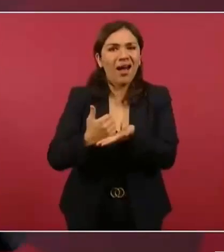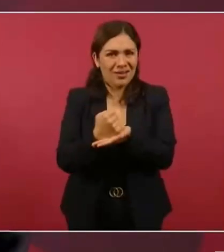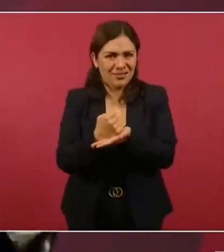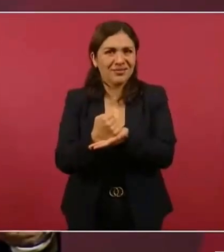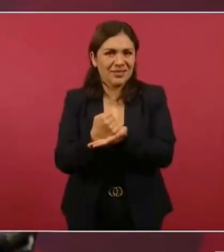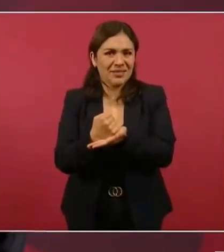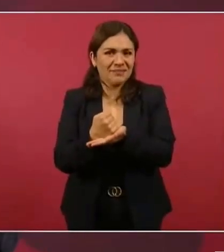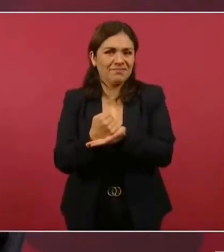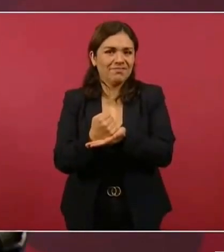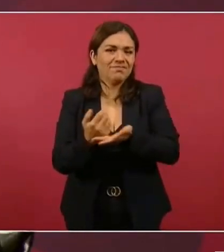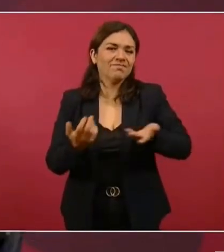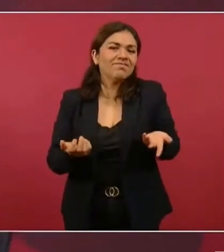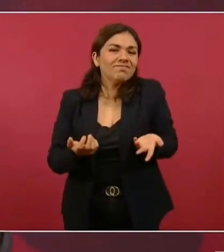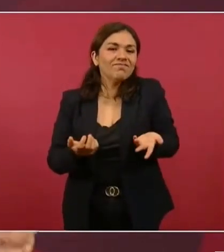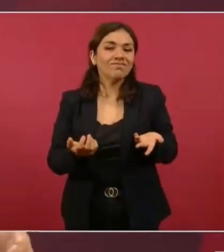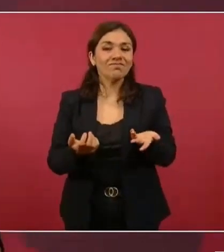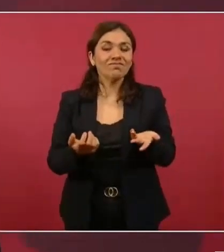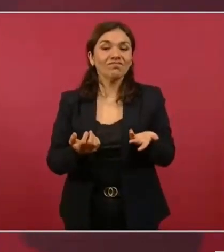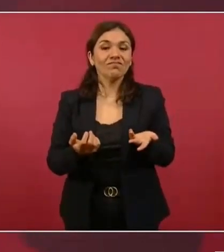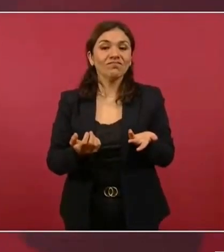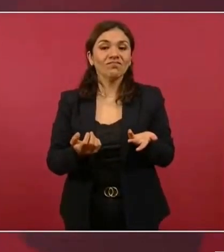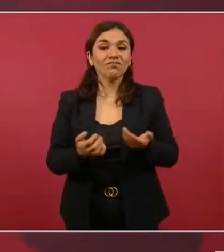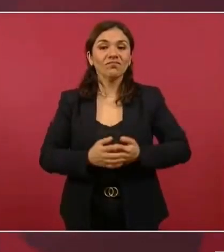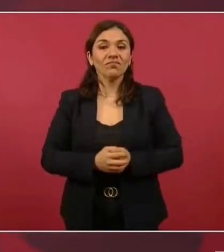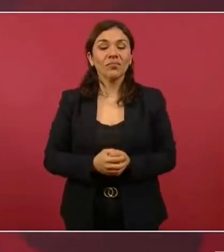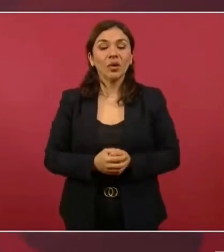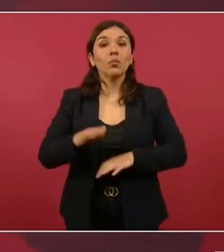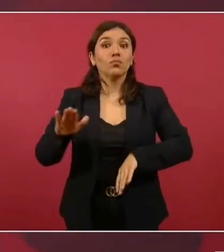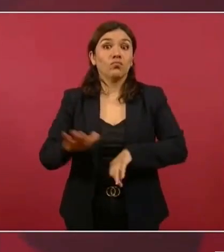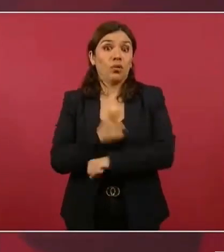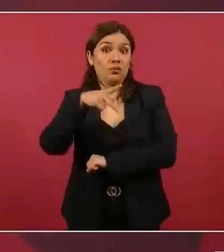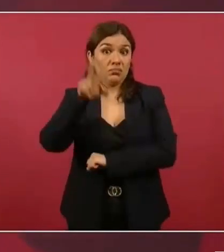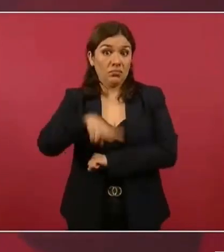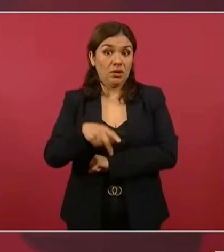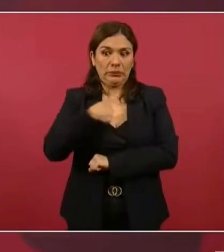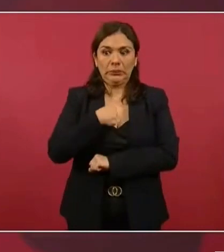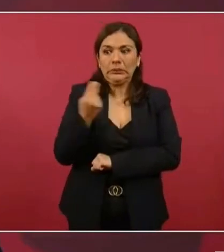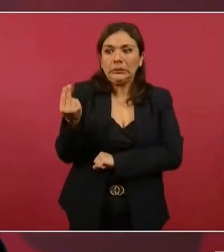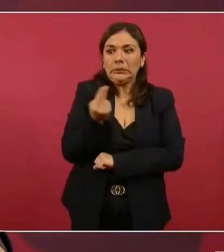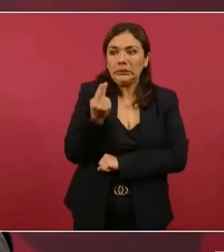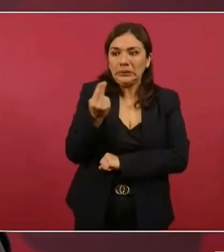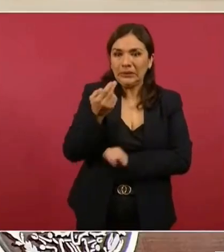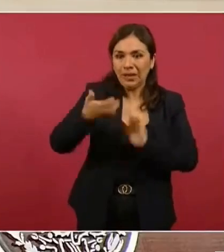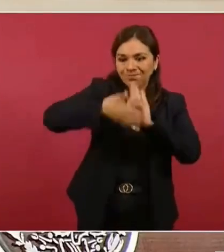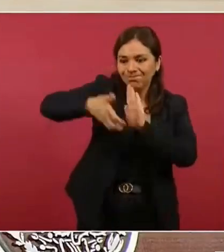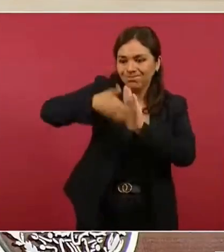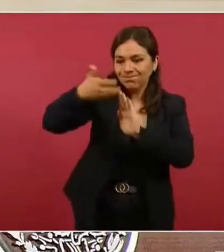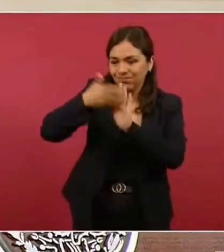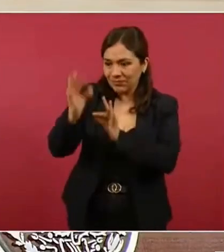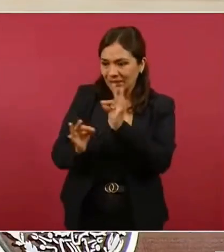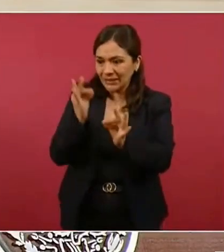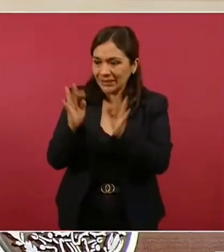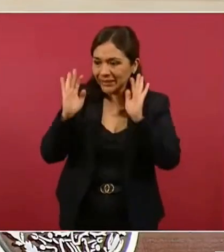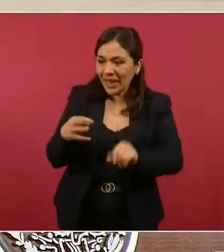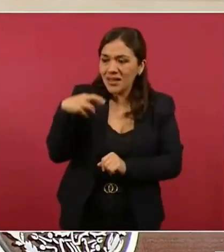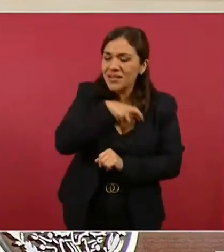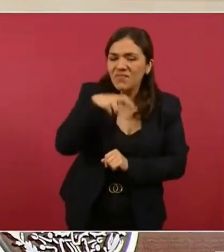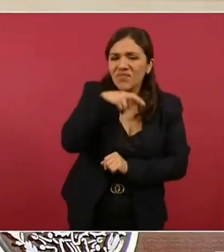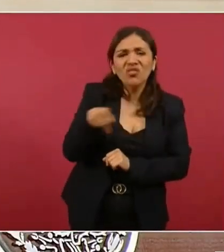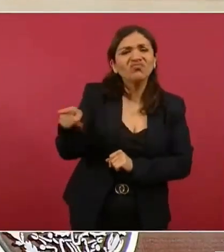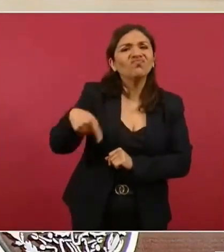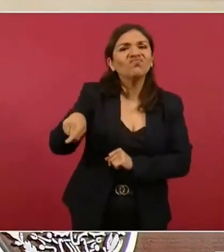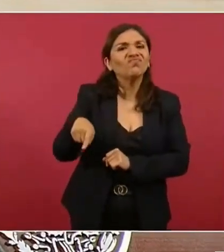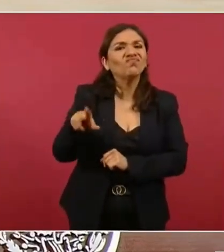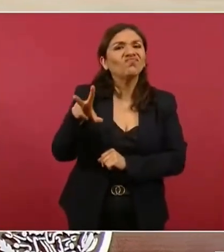de la necesidad que tenemos de concluir la carretera. No